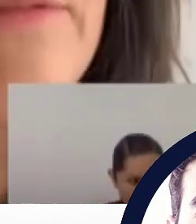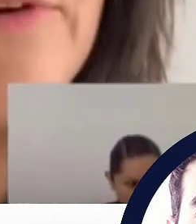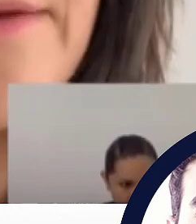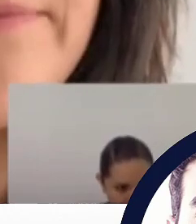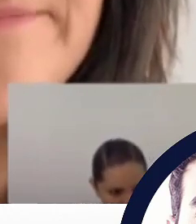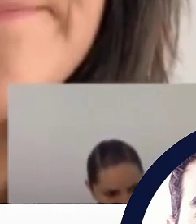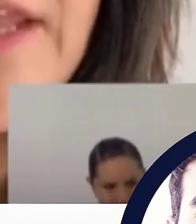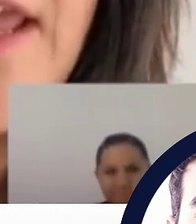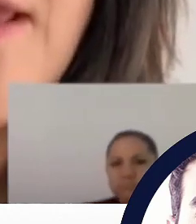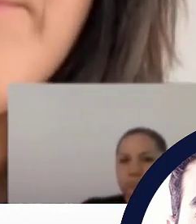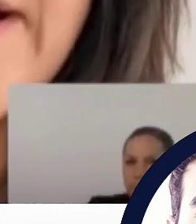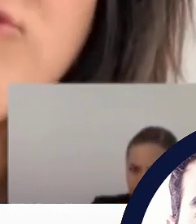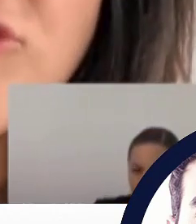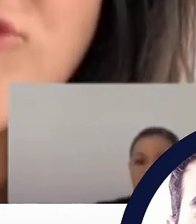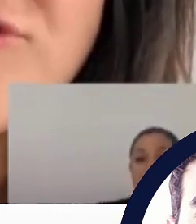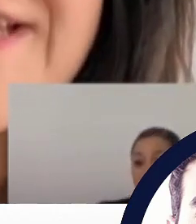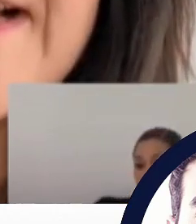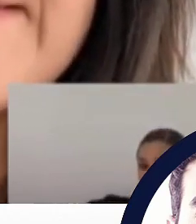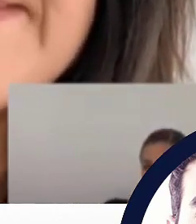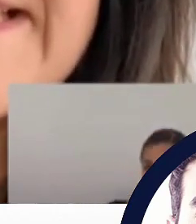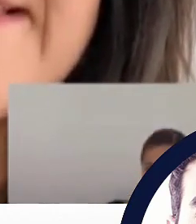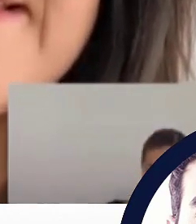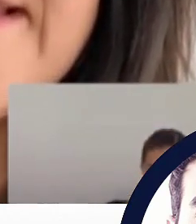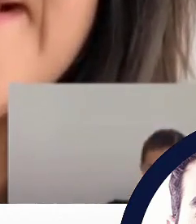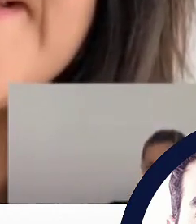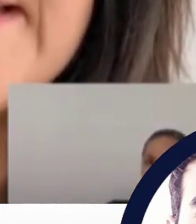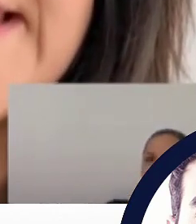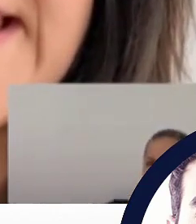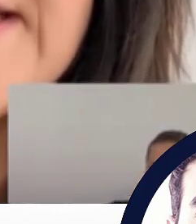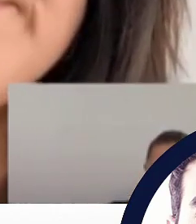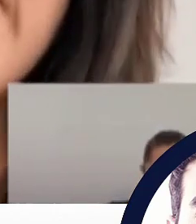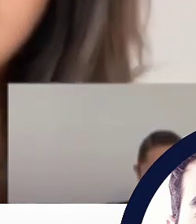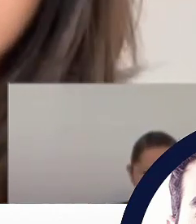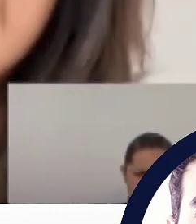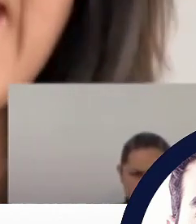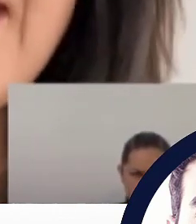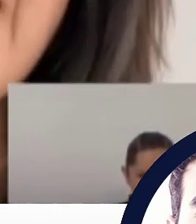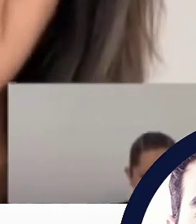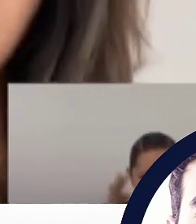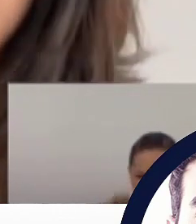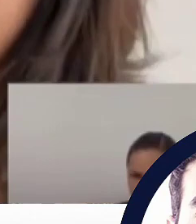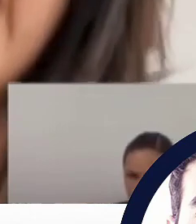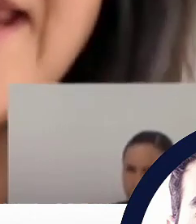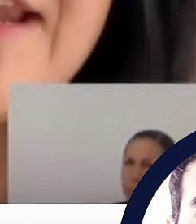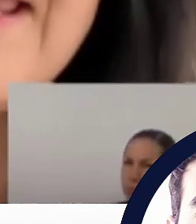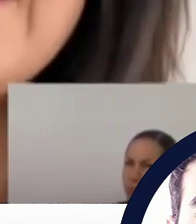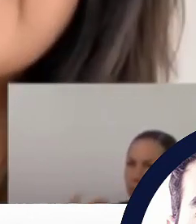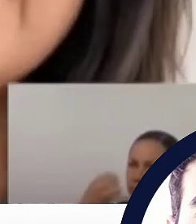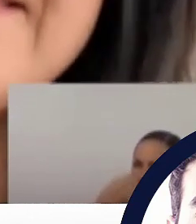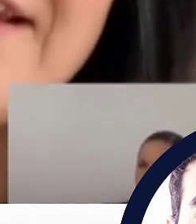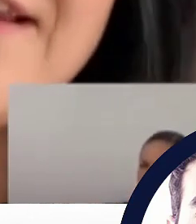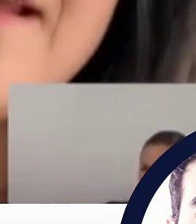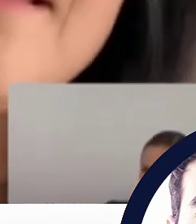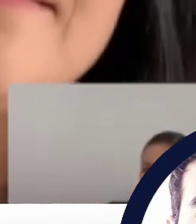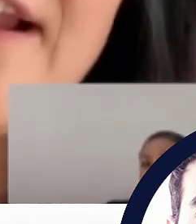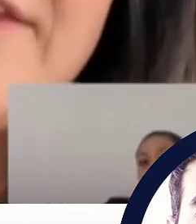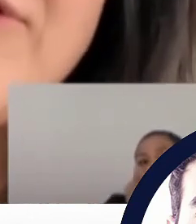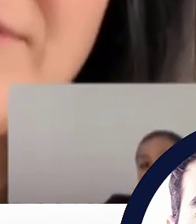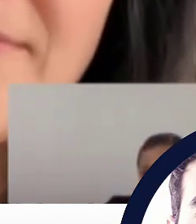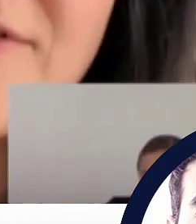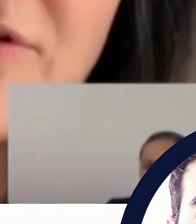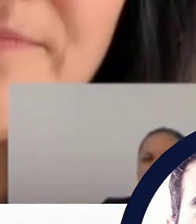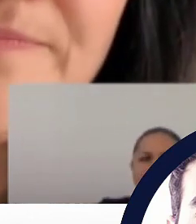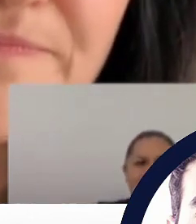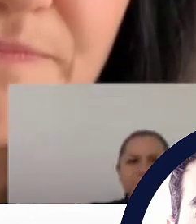realidad, pues decimos que en la natación Michael Phelps es el mejor del mundo y todo mundo habla de él. Y todo quiere, todo mundo quiere ser